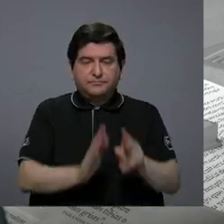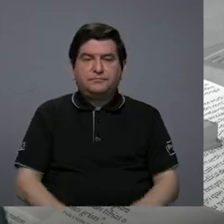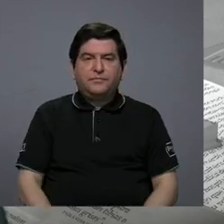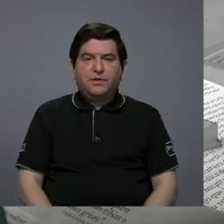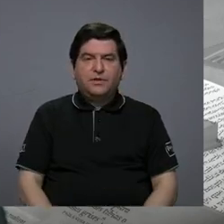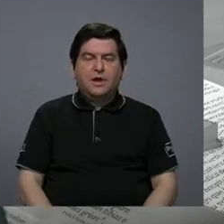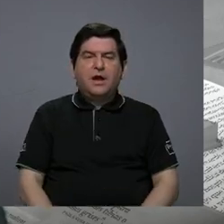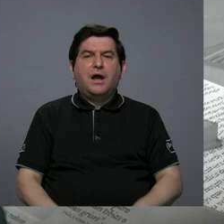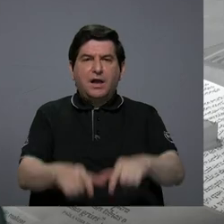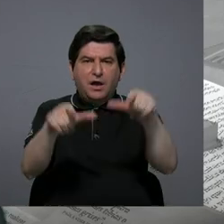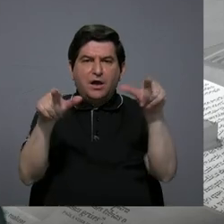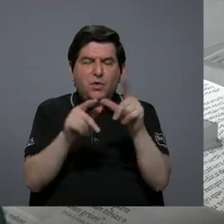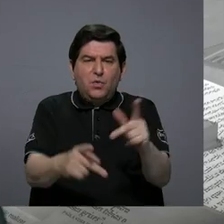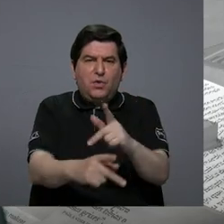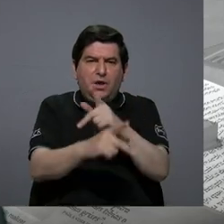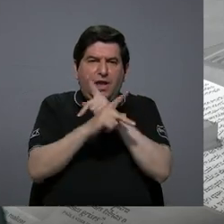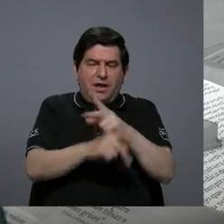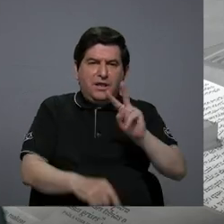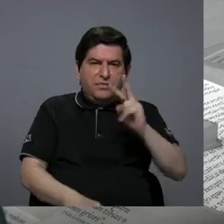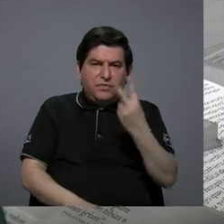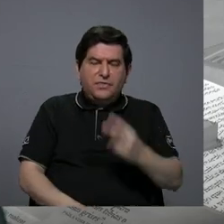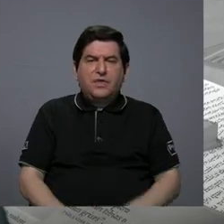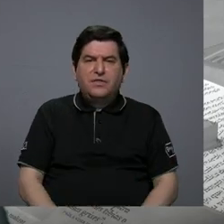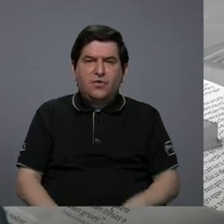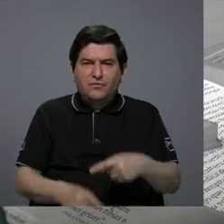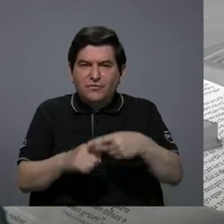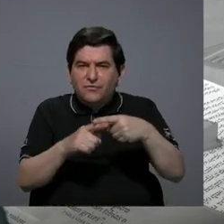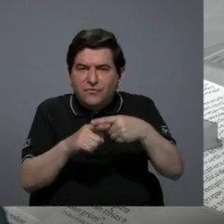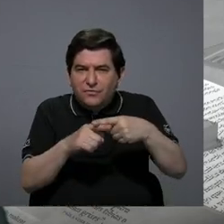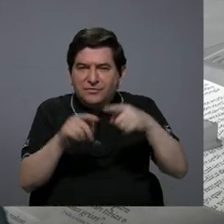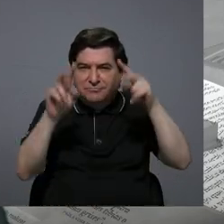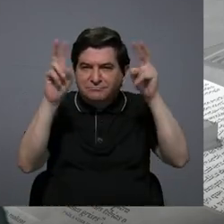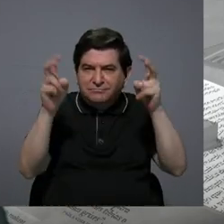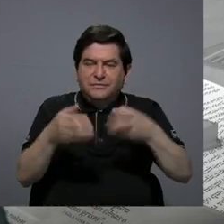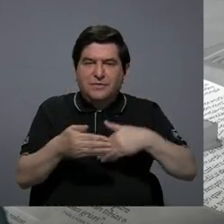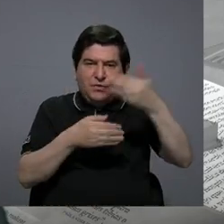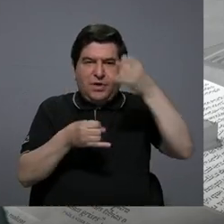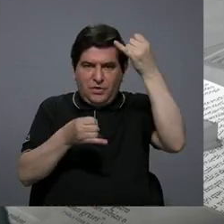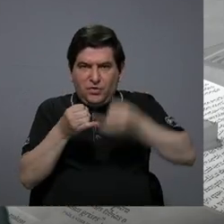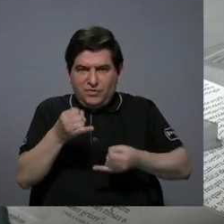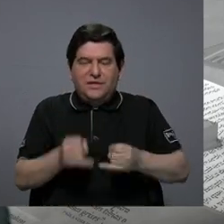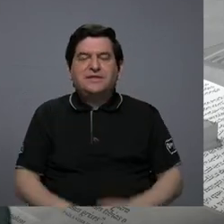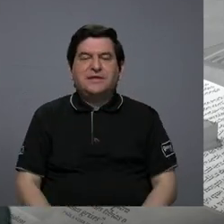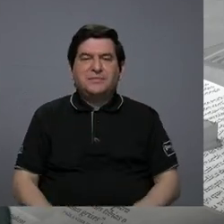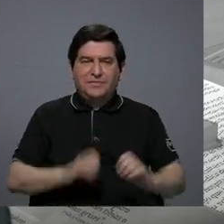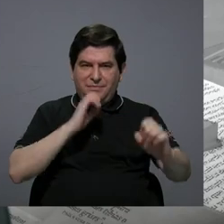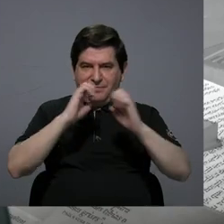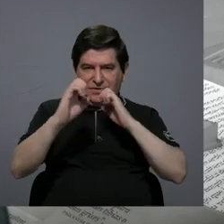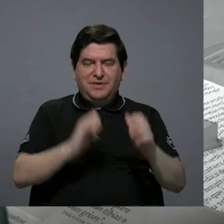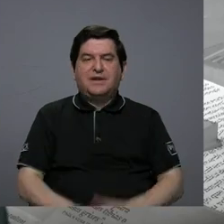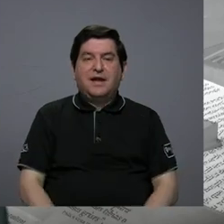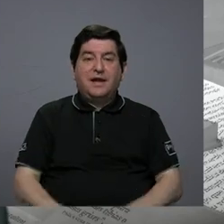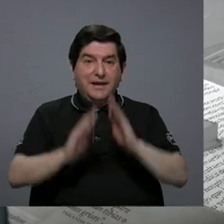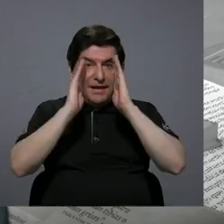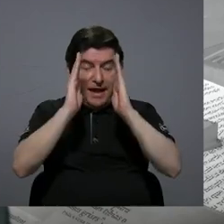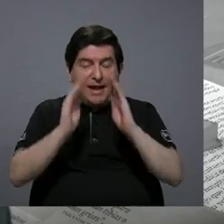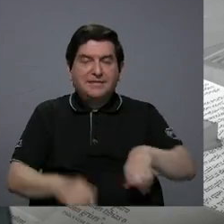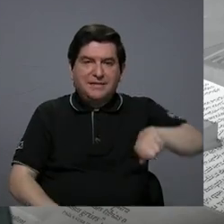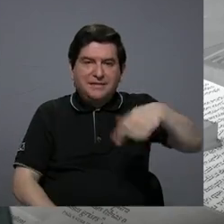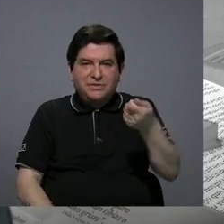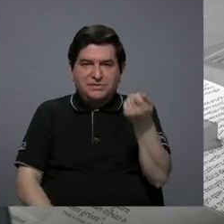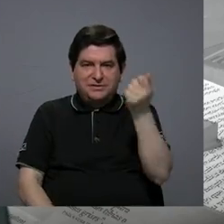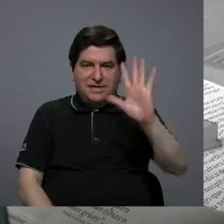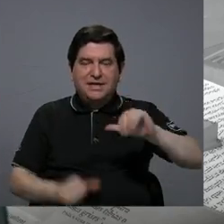Refugio de Doble Filo, después de que terminemos esta entrevista. Así que no se despeguen del Canal